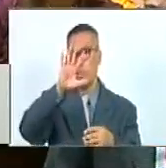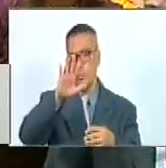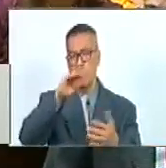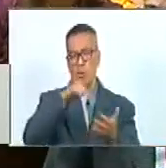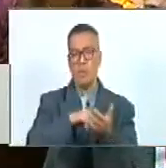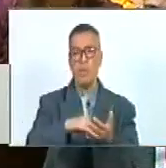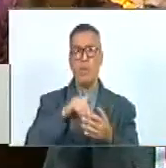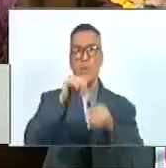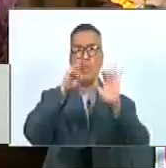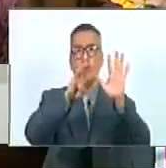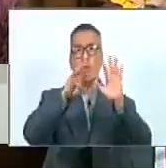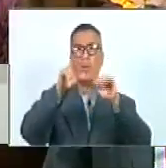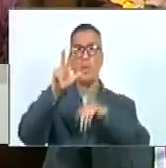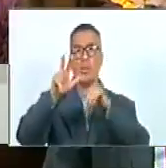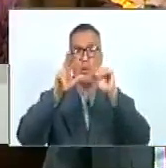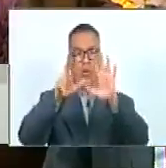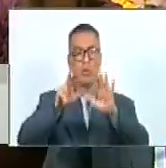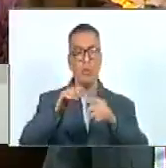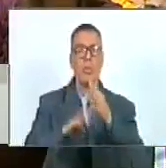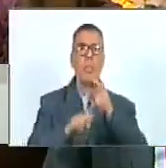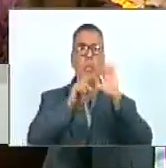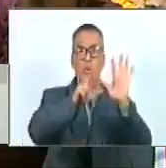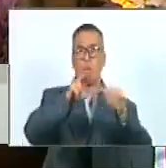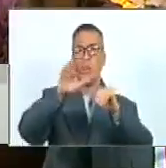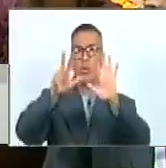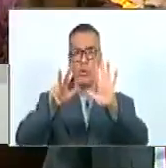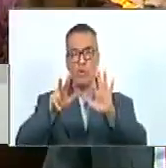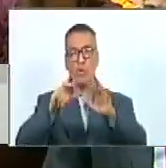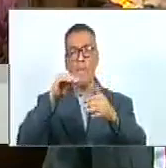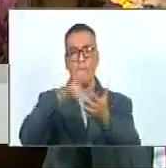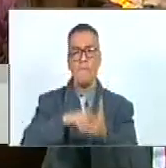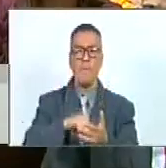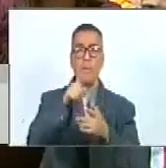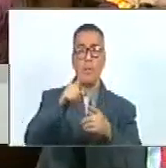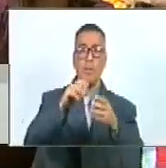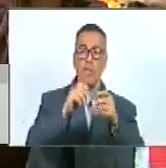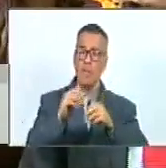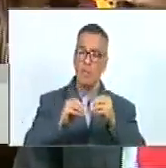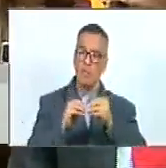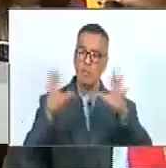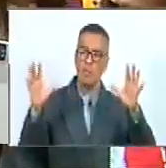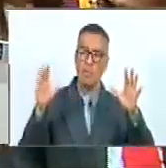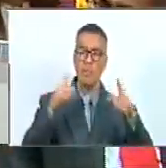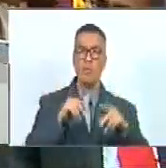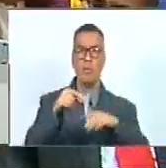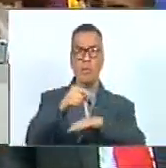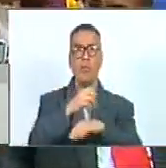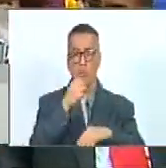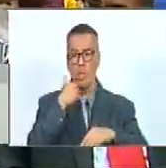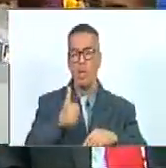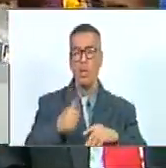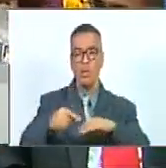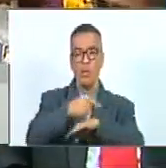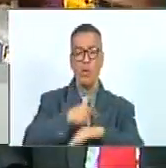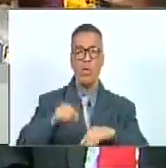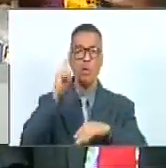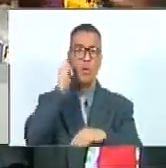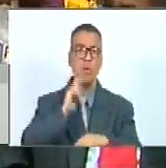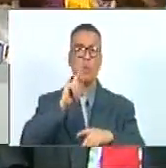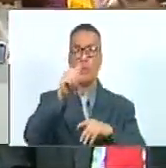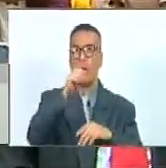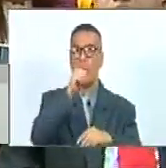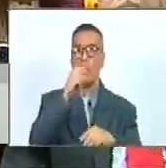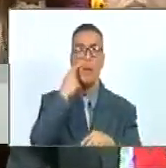.000 de esas denuncias es decir una respuesta eficiente del gobierno bolivariano en el tema de agua